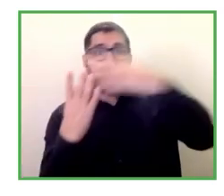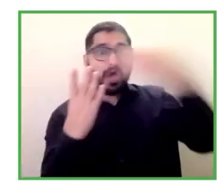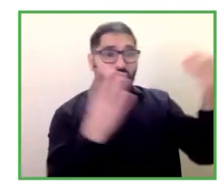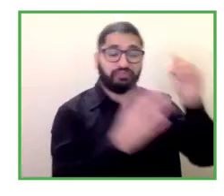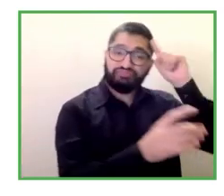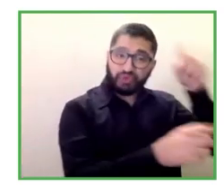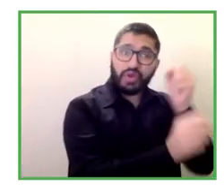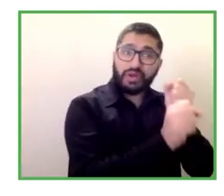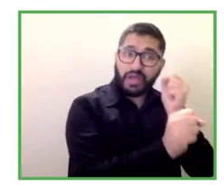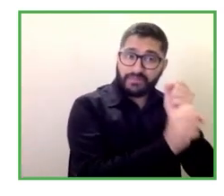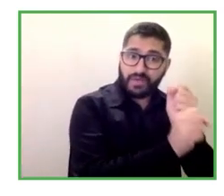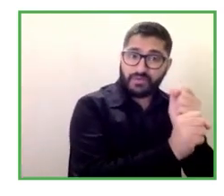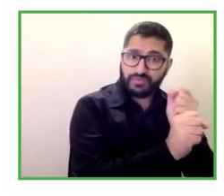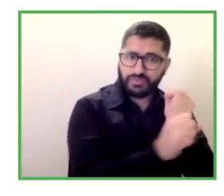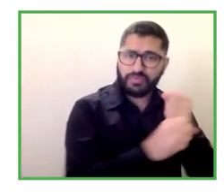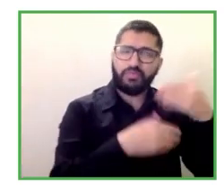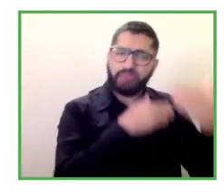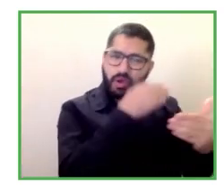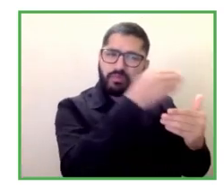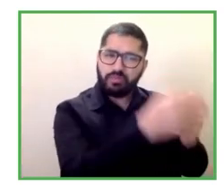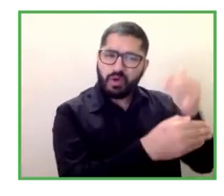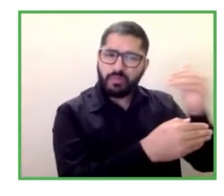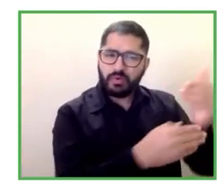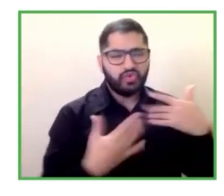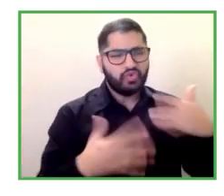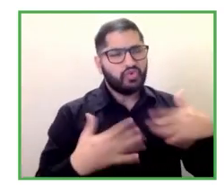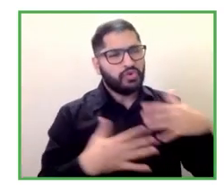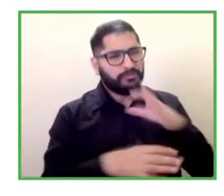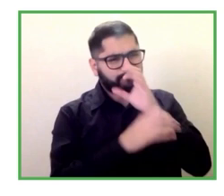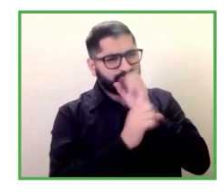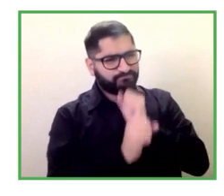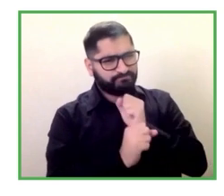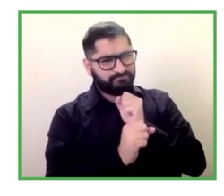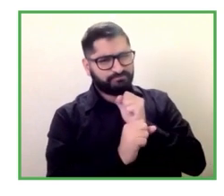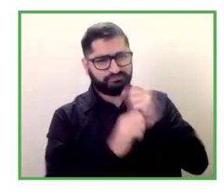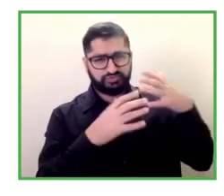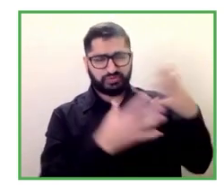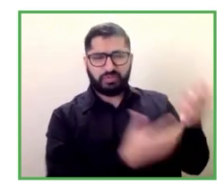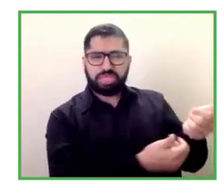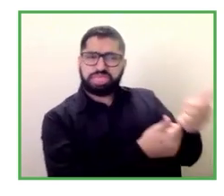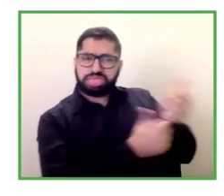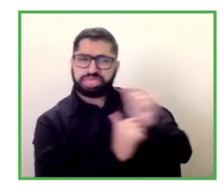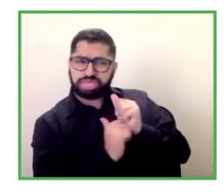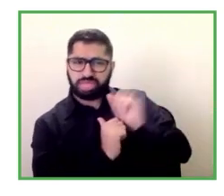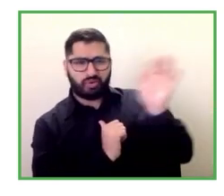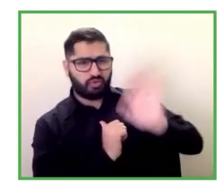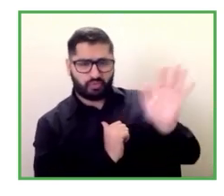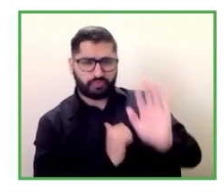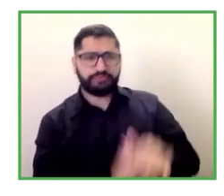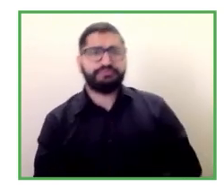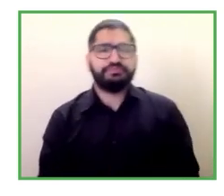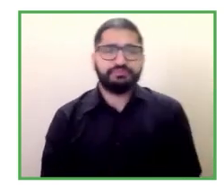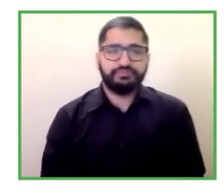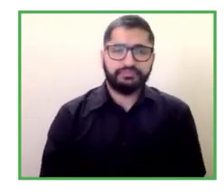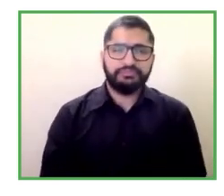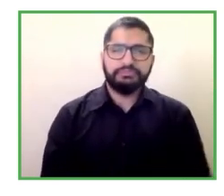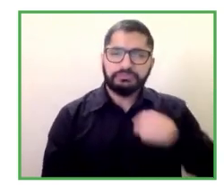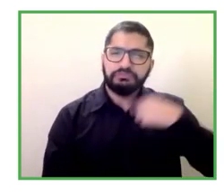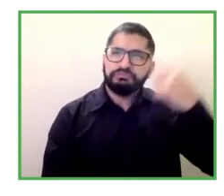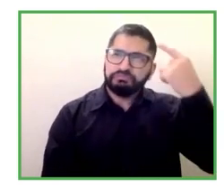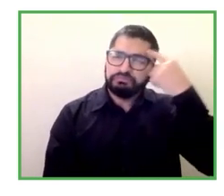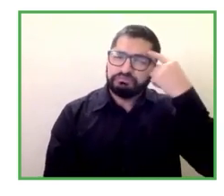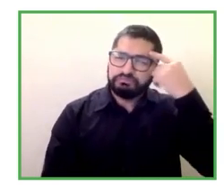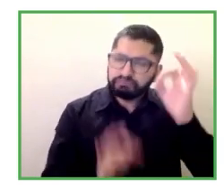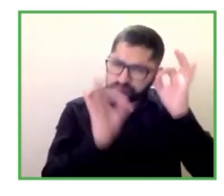esas resistencias de las autoridades penitenciarias que yo creo que son el reto más importante el desafío más